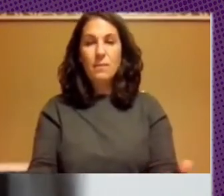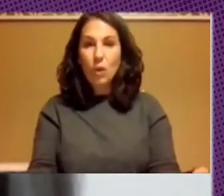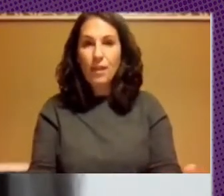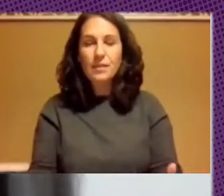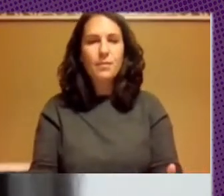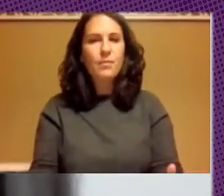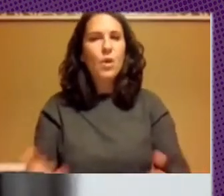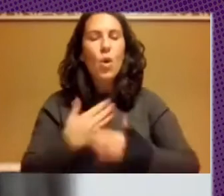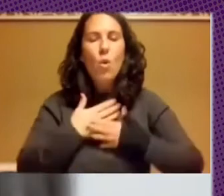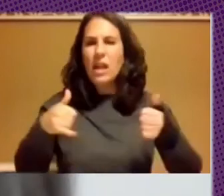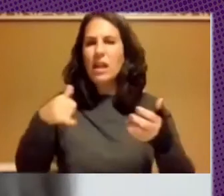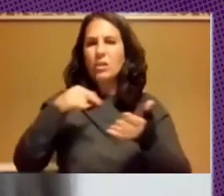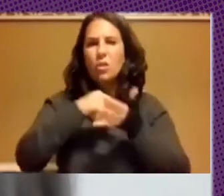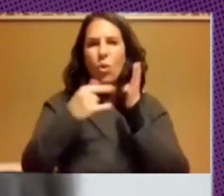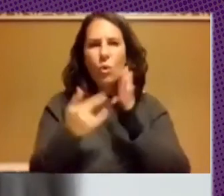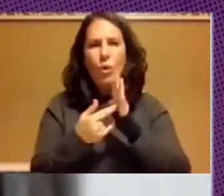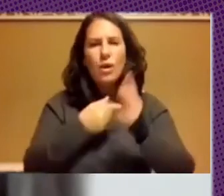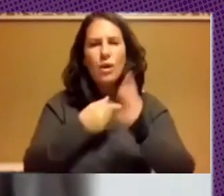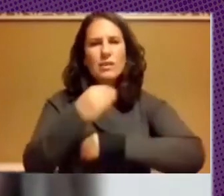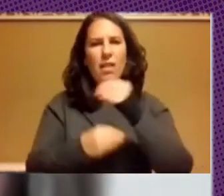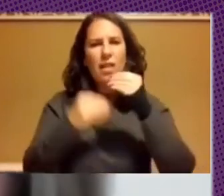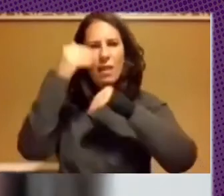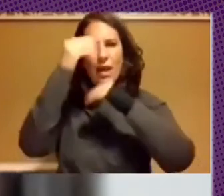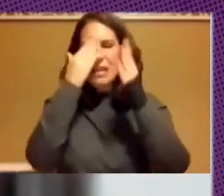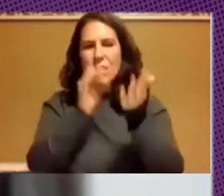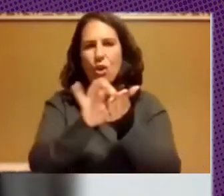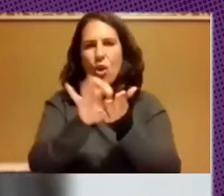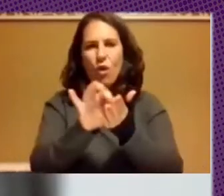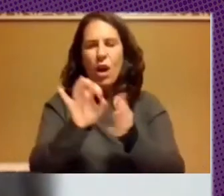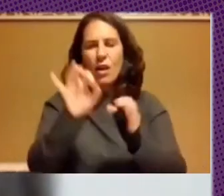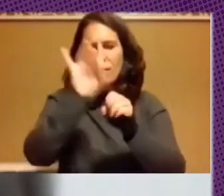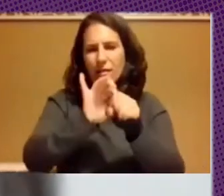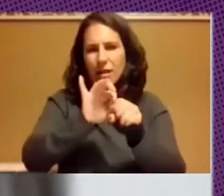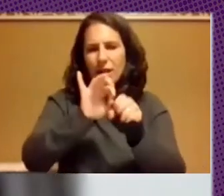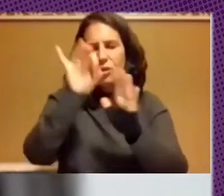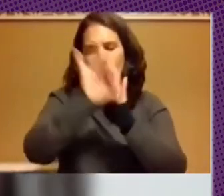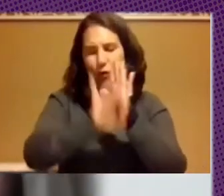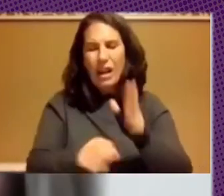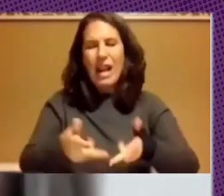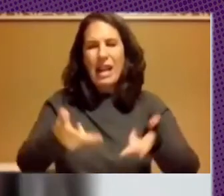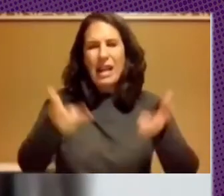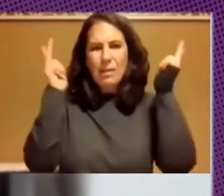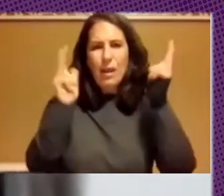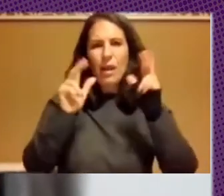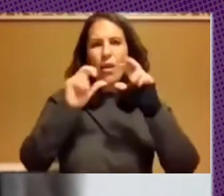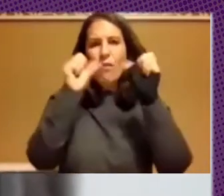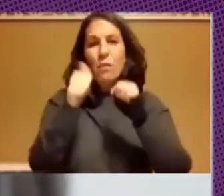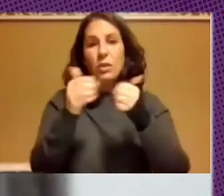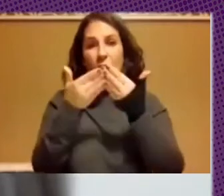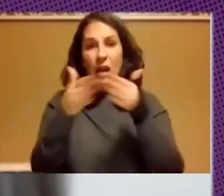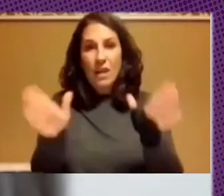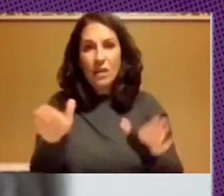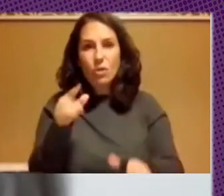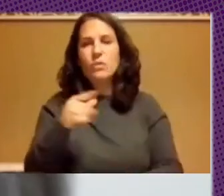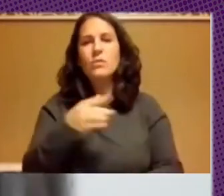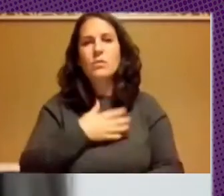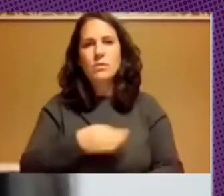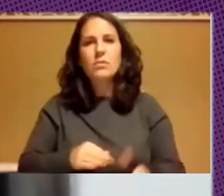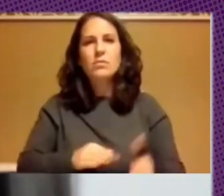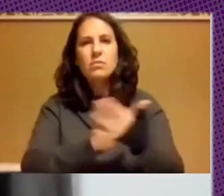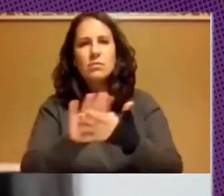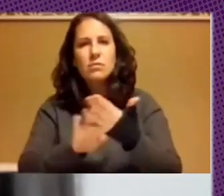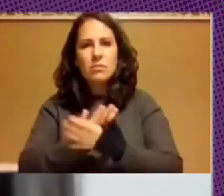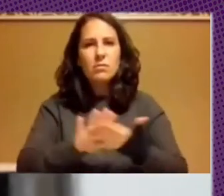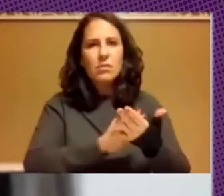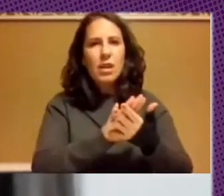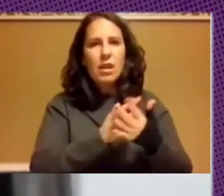aborde desde el software libre desde los sistemas desde los formatos abiertos nos permite tener por lo menos debates dentro de las